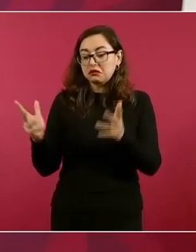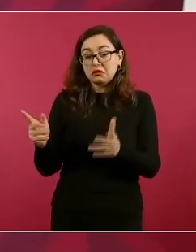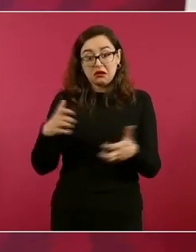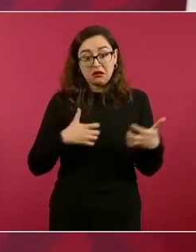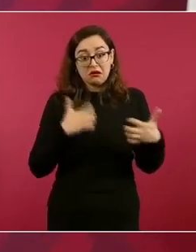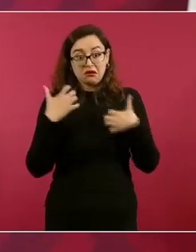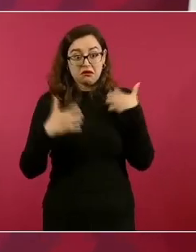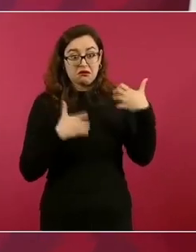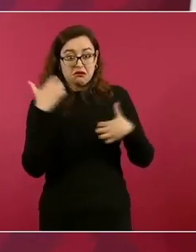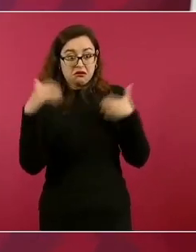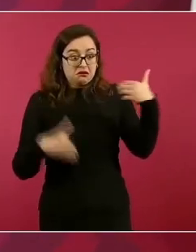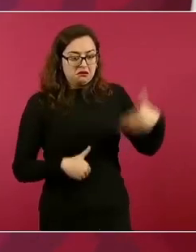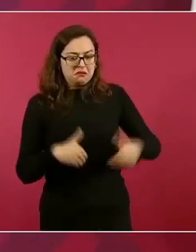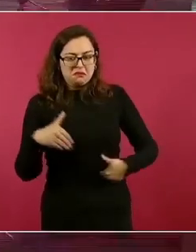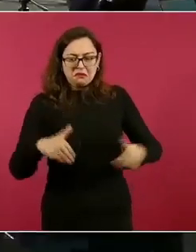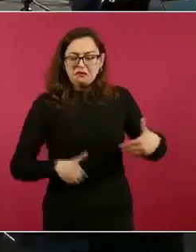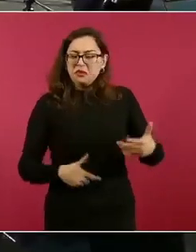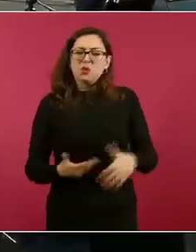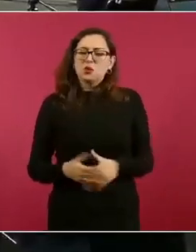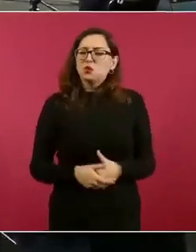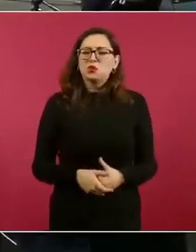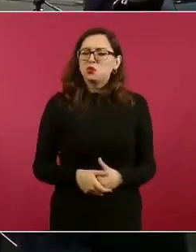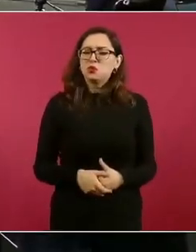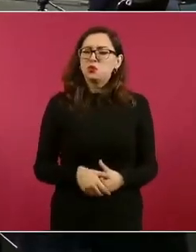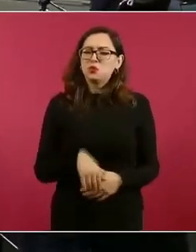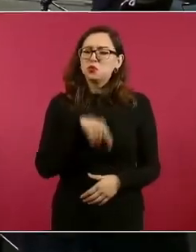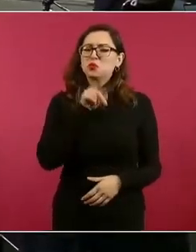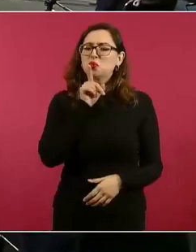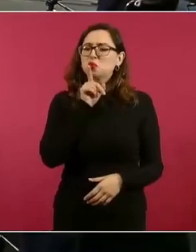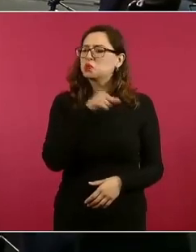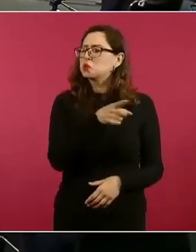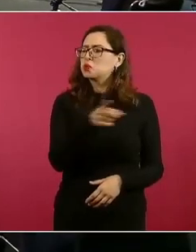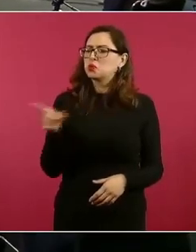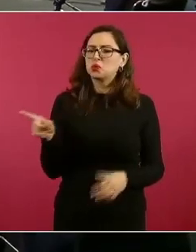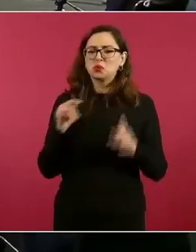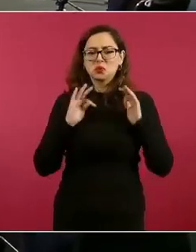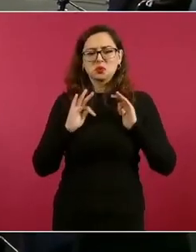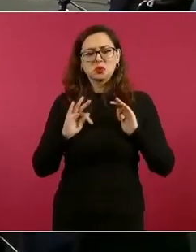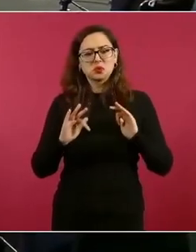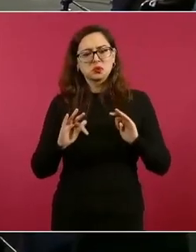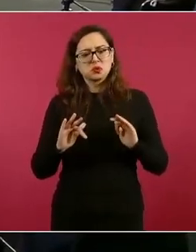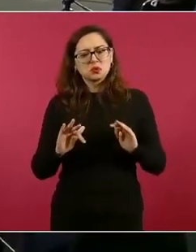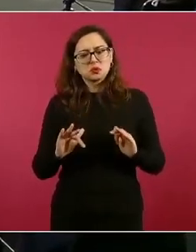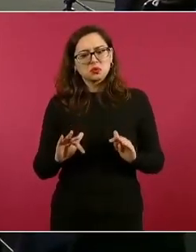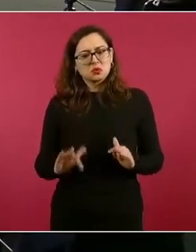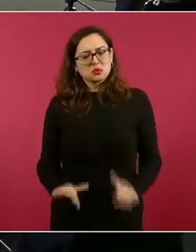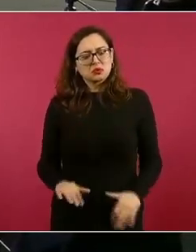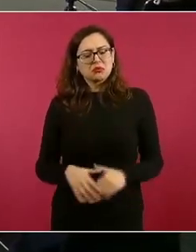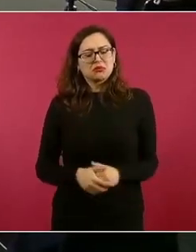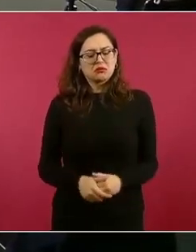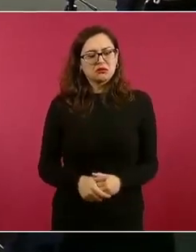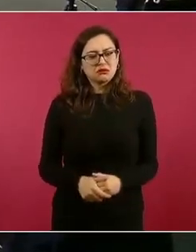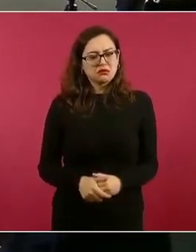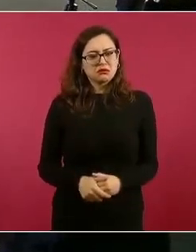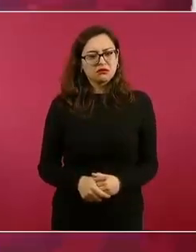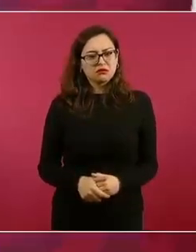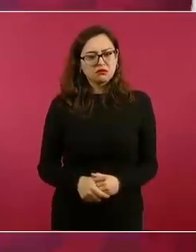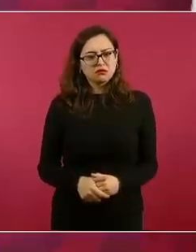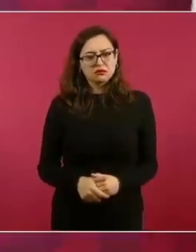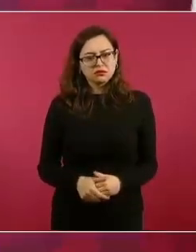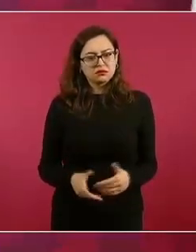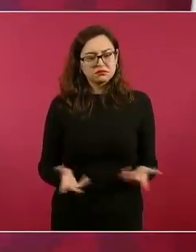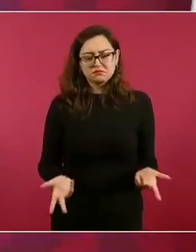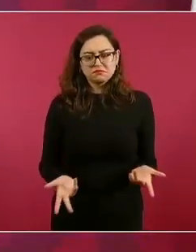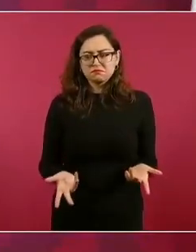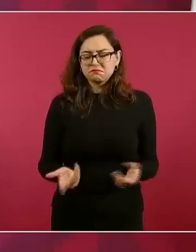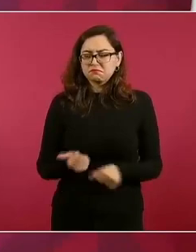no parece